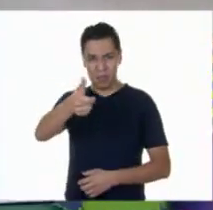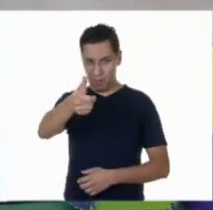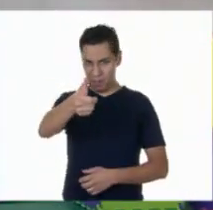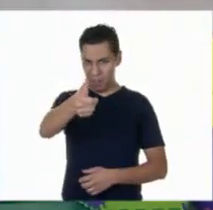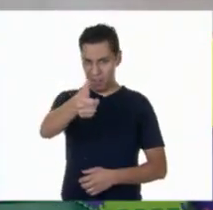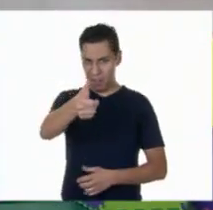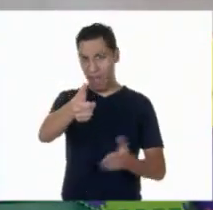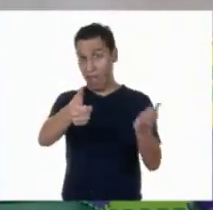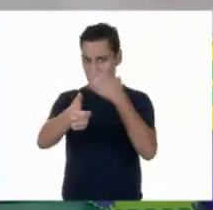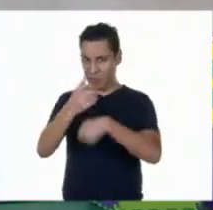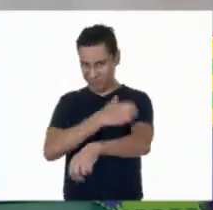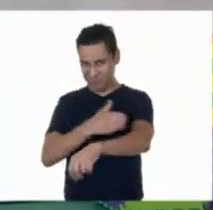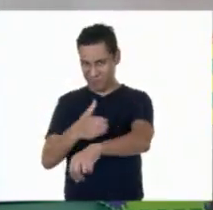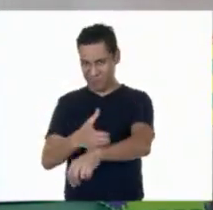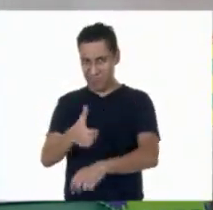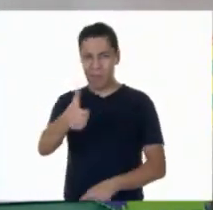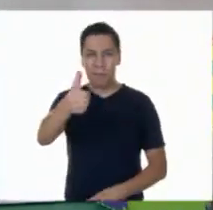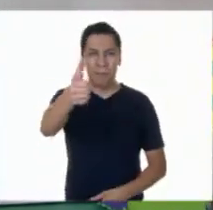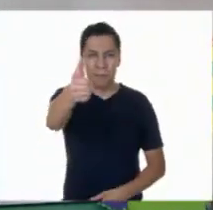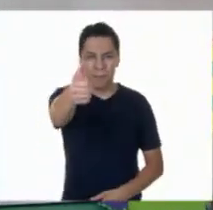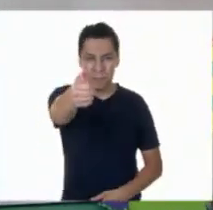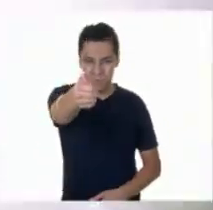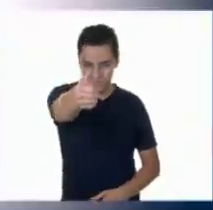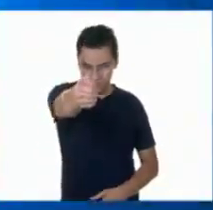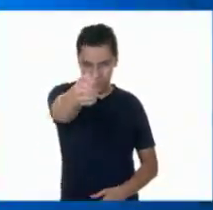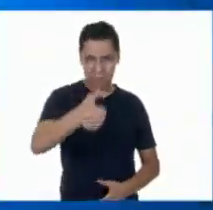¿Me acompañan? Vamos a verlo.